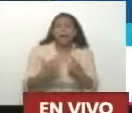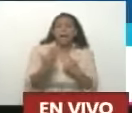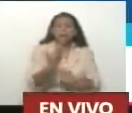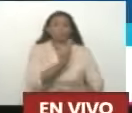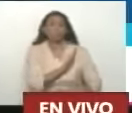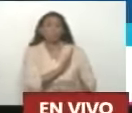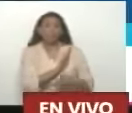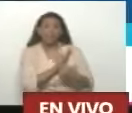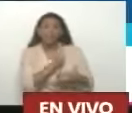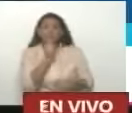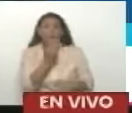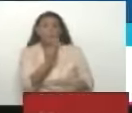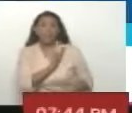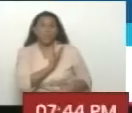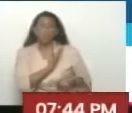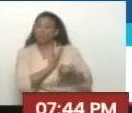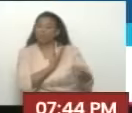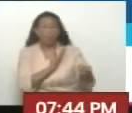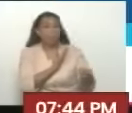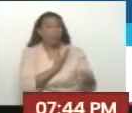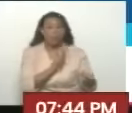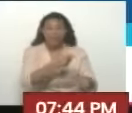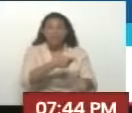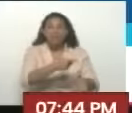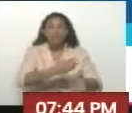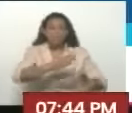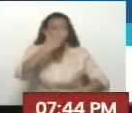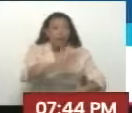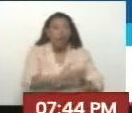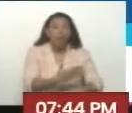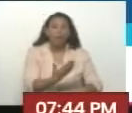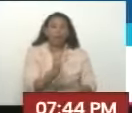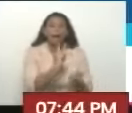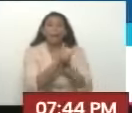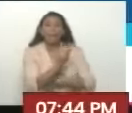A los complotados A los victimarios